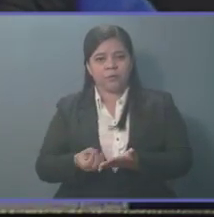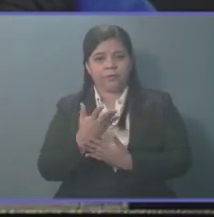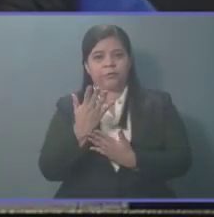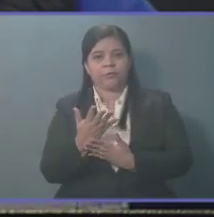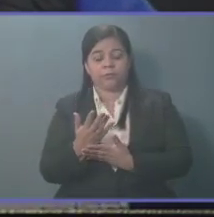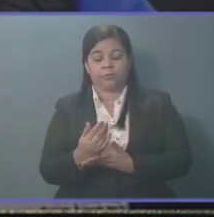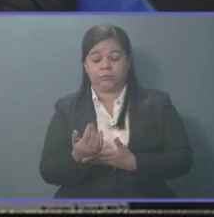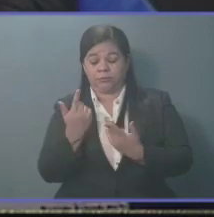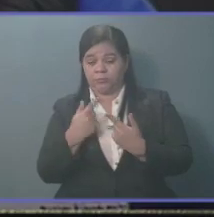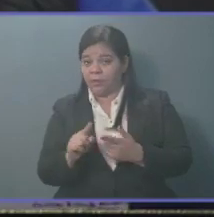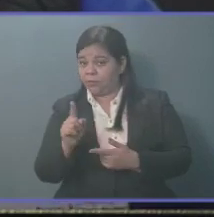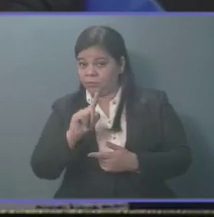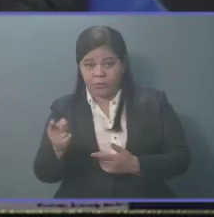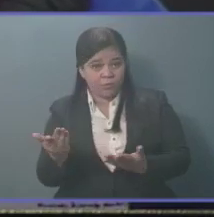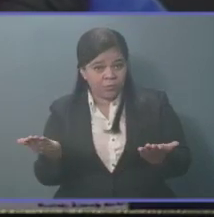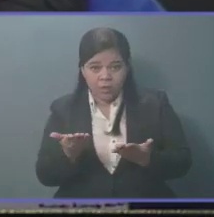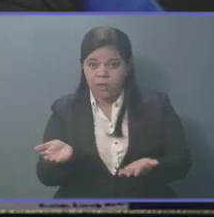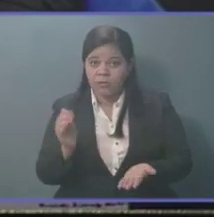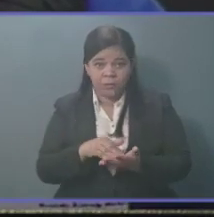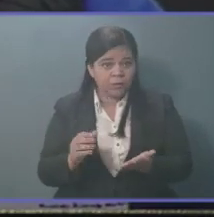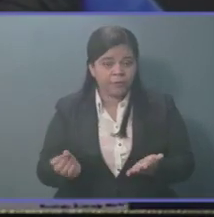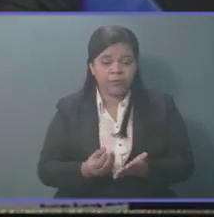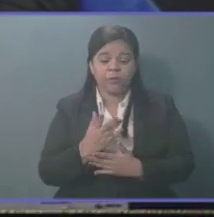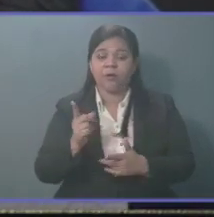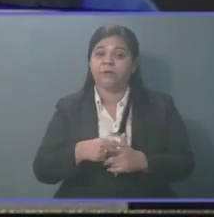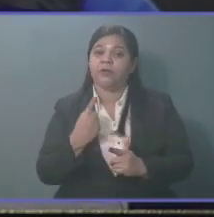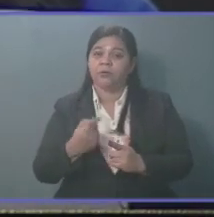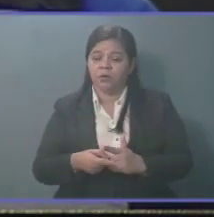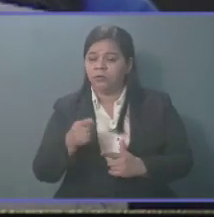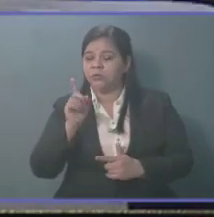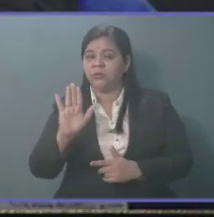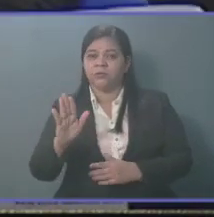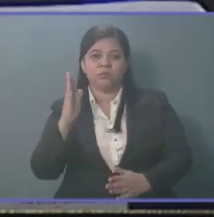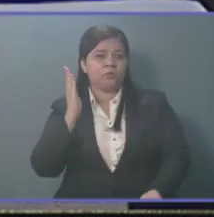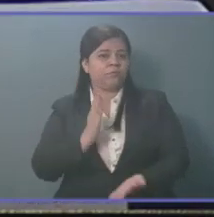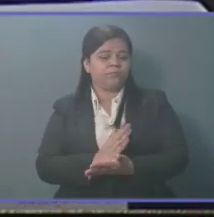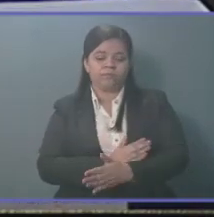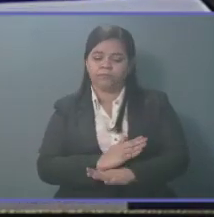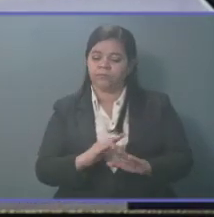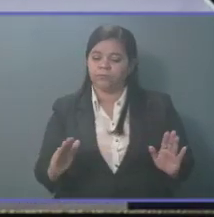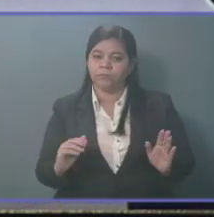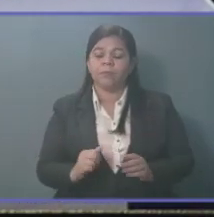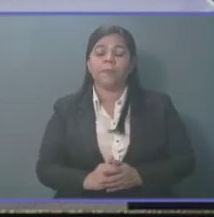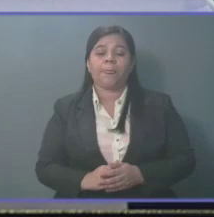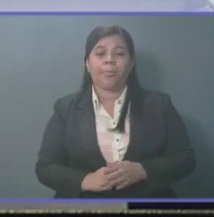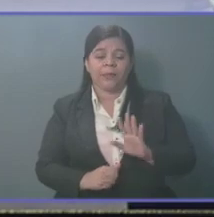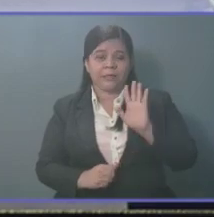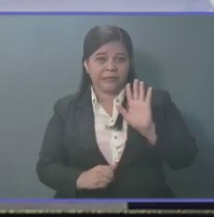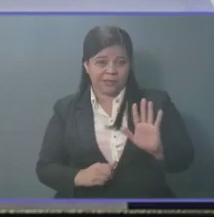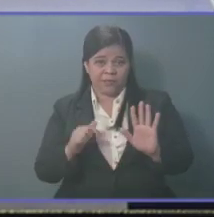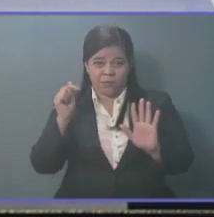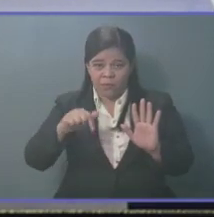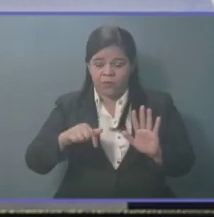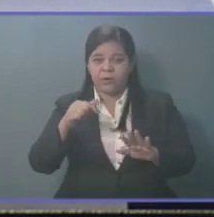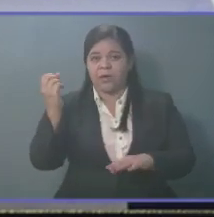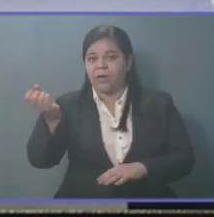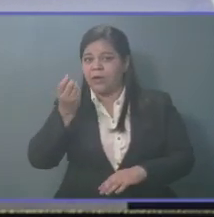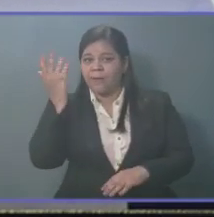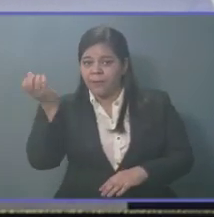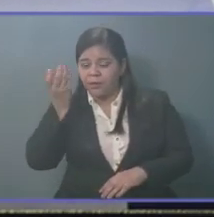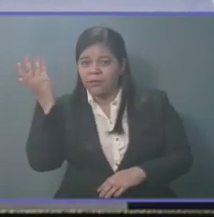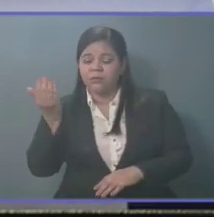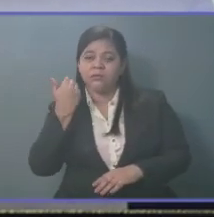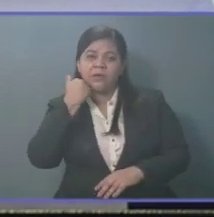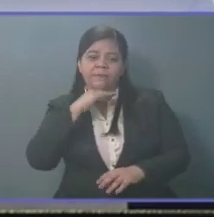de transcurridos cinco meses es considerado como causal para su cancelación. Cinco, que ante la emergencia por la pandemia de COVID-19